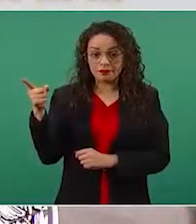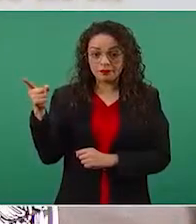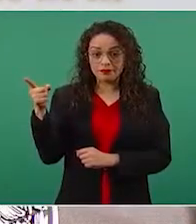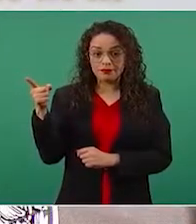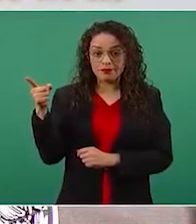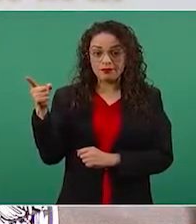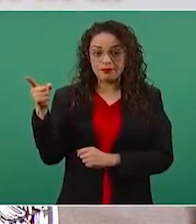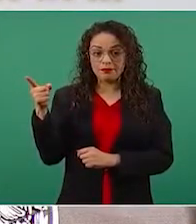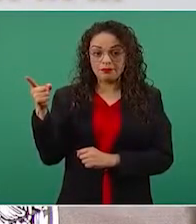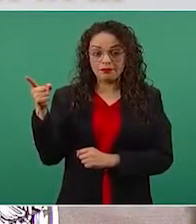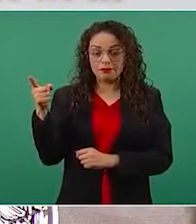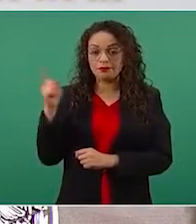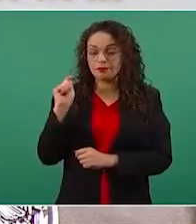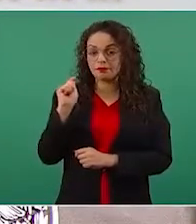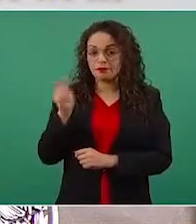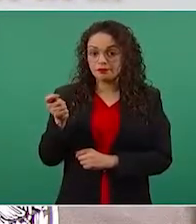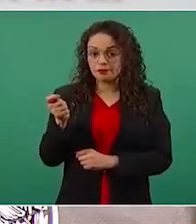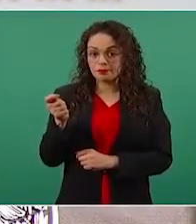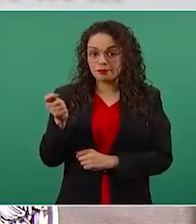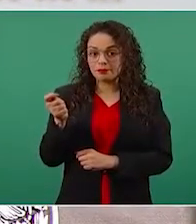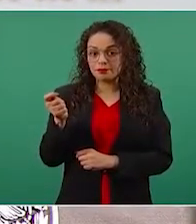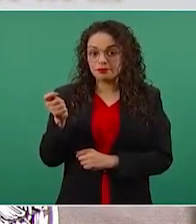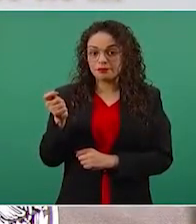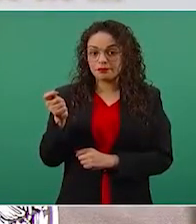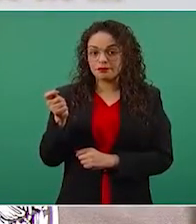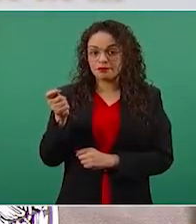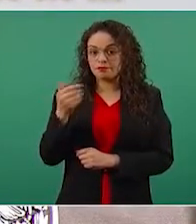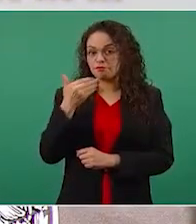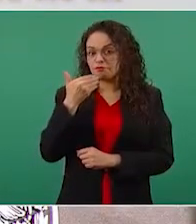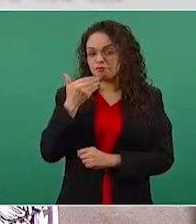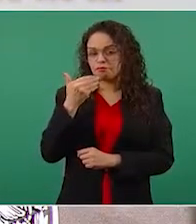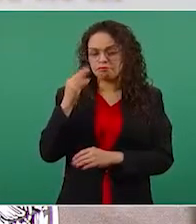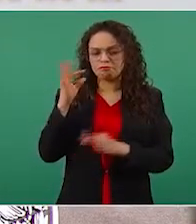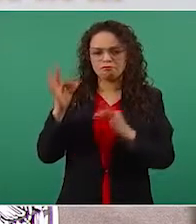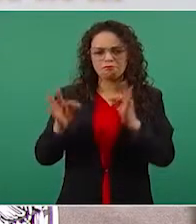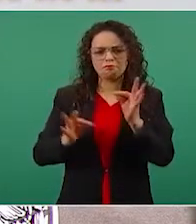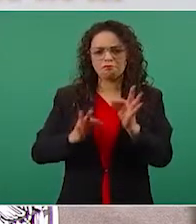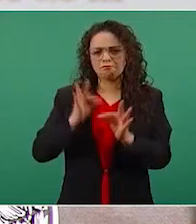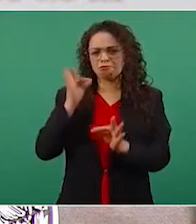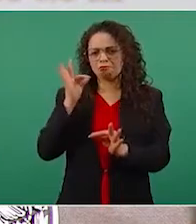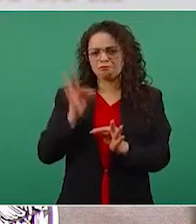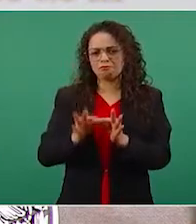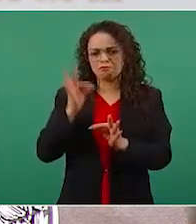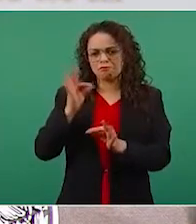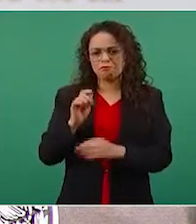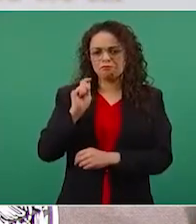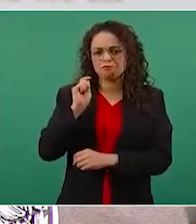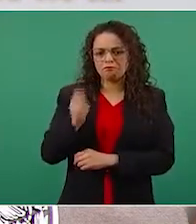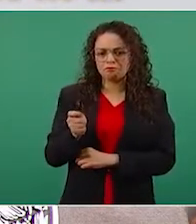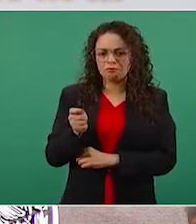ellos cumplen con la máxima del vasallo.